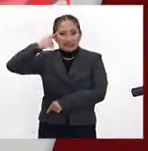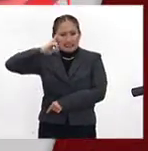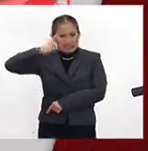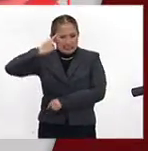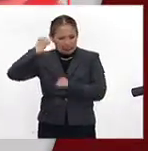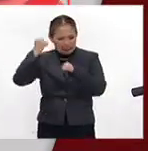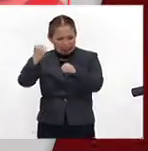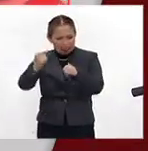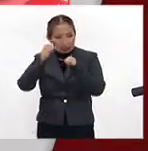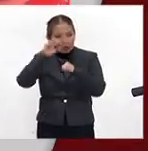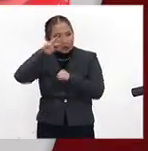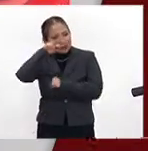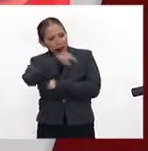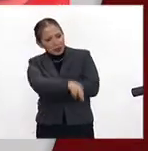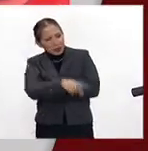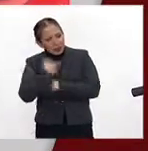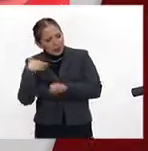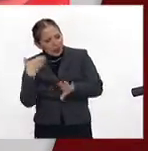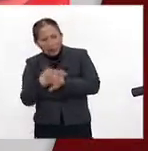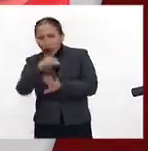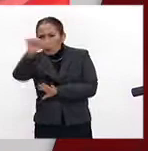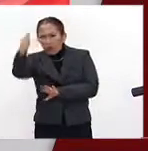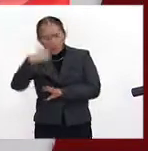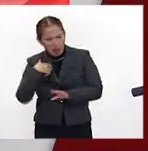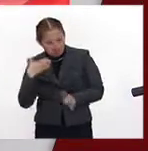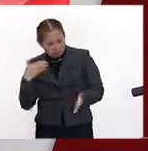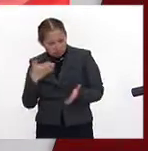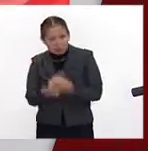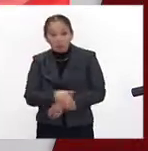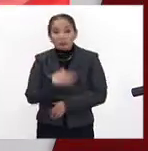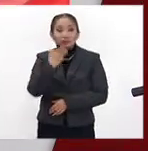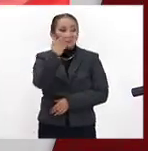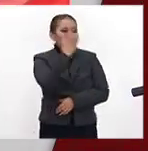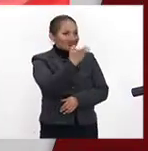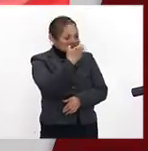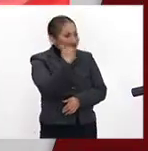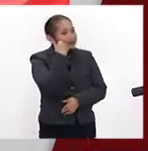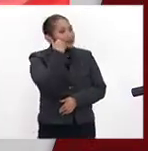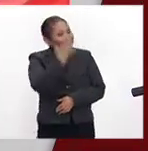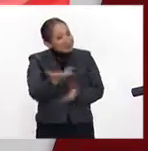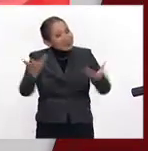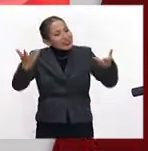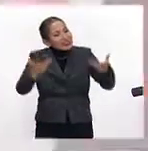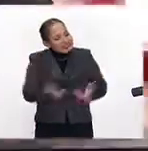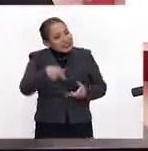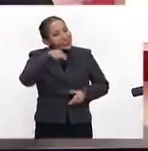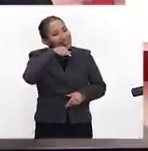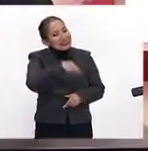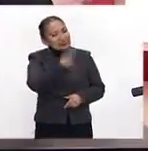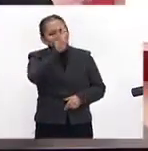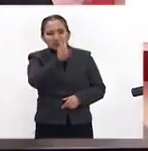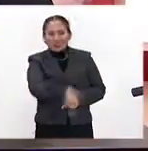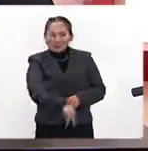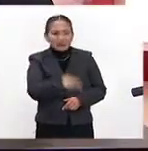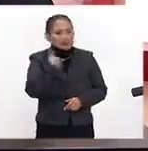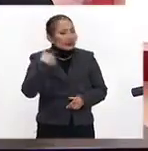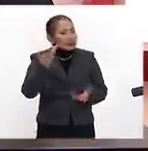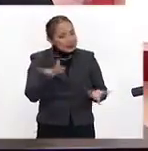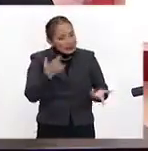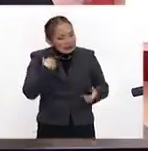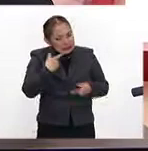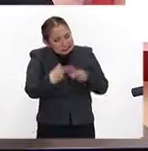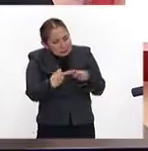se molesten cuando vean que le están haciendo daño a otro. Pues es que eso es lo que justo queremos generar y es justamente las